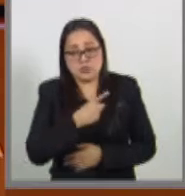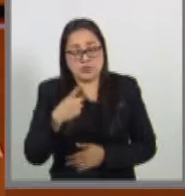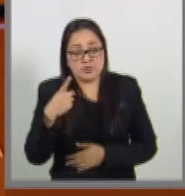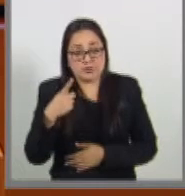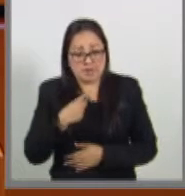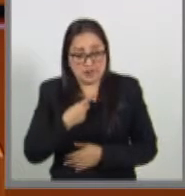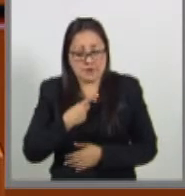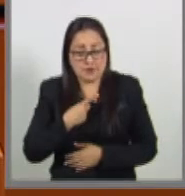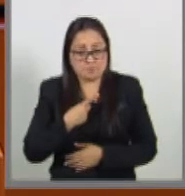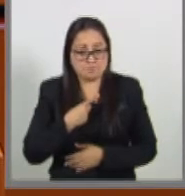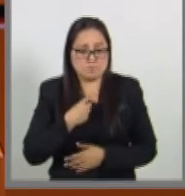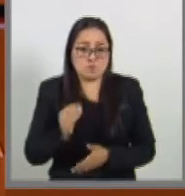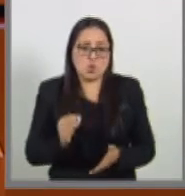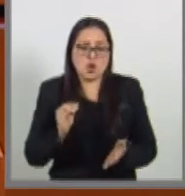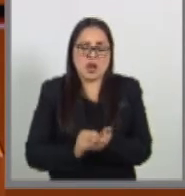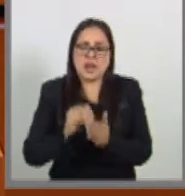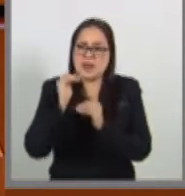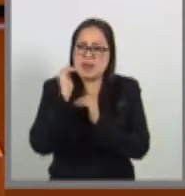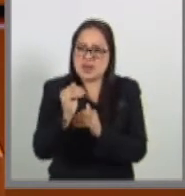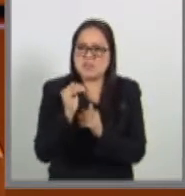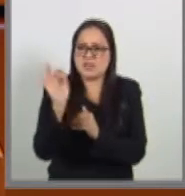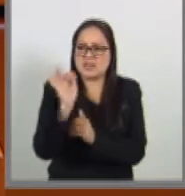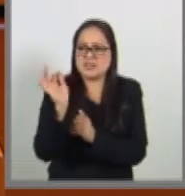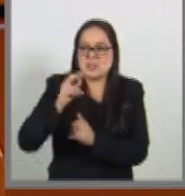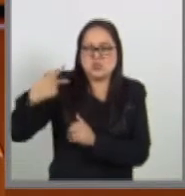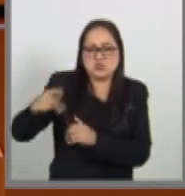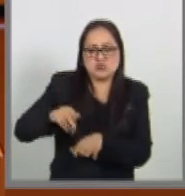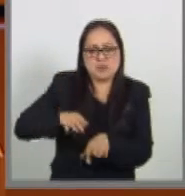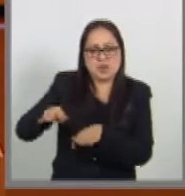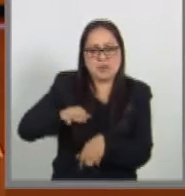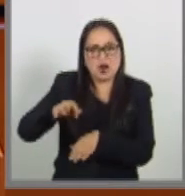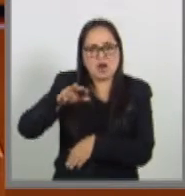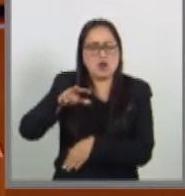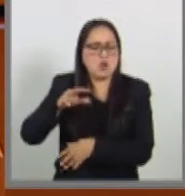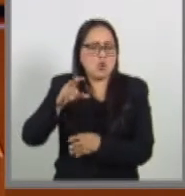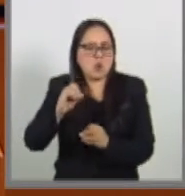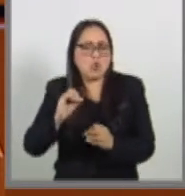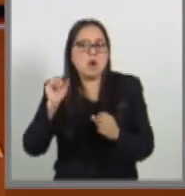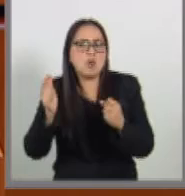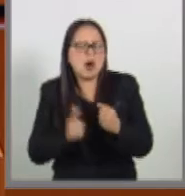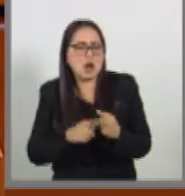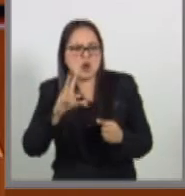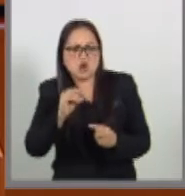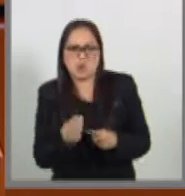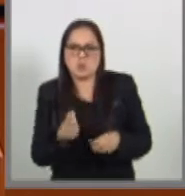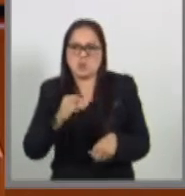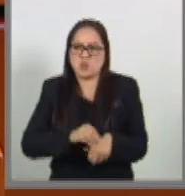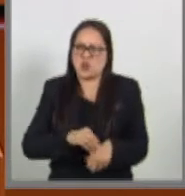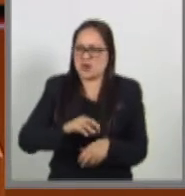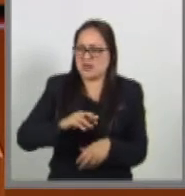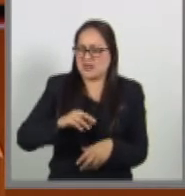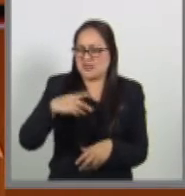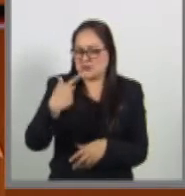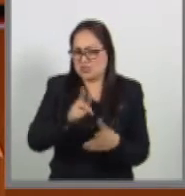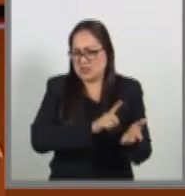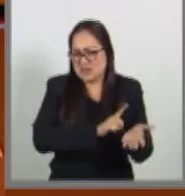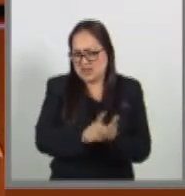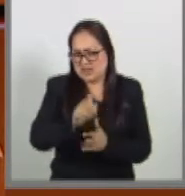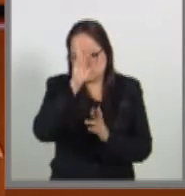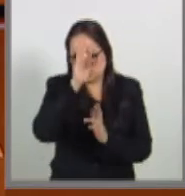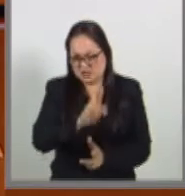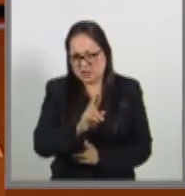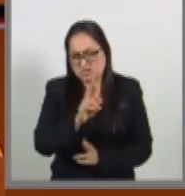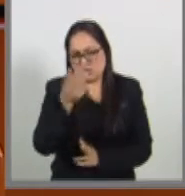restricciones de carácter operativo que no se justifiquen o que vulneren el derecho que tiene toda madre